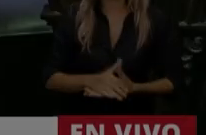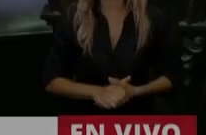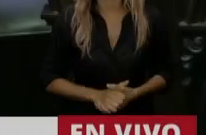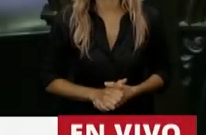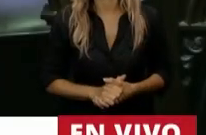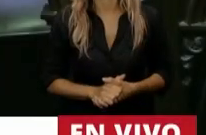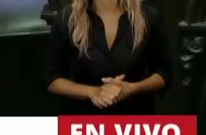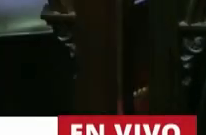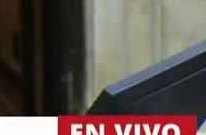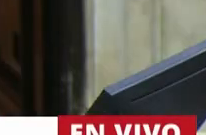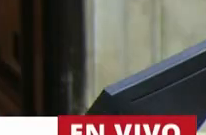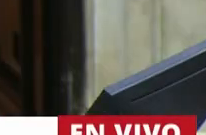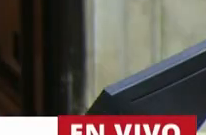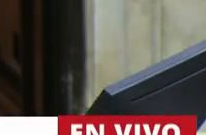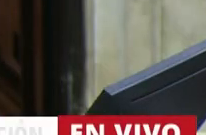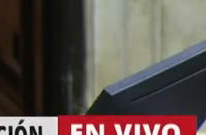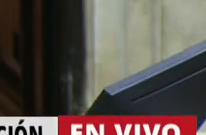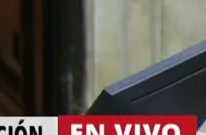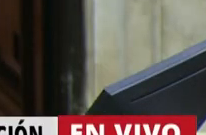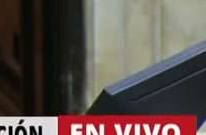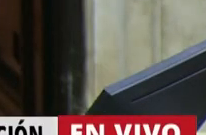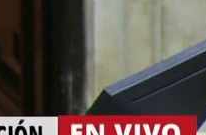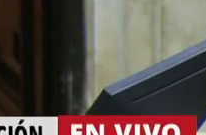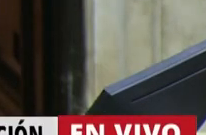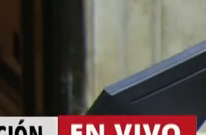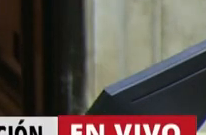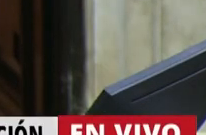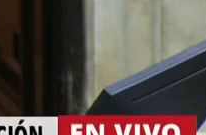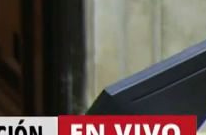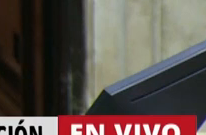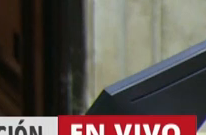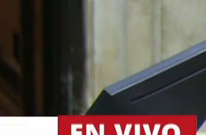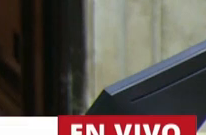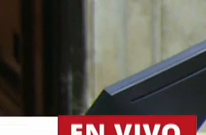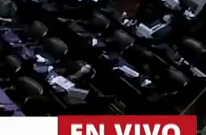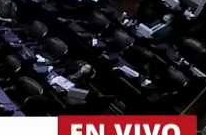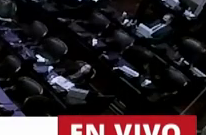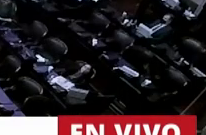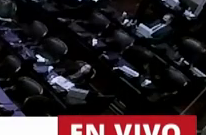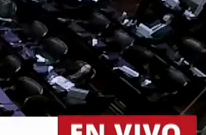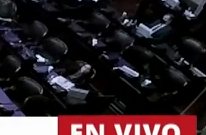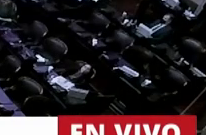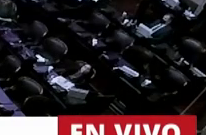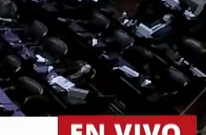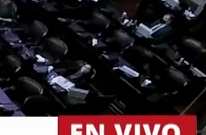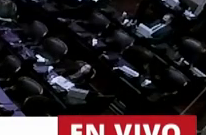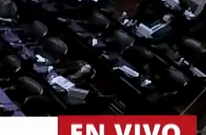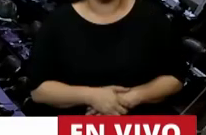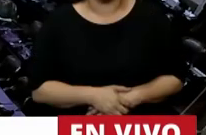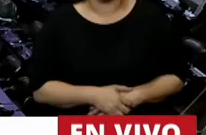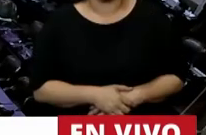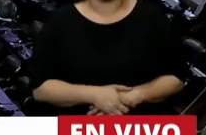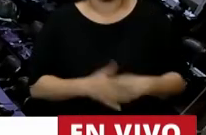El uso de la palabra del diputado Martín Maquiaira. Muchas gracias, Presidente. Me alegra que